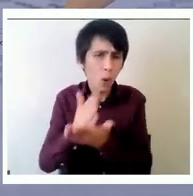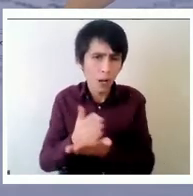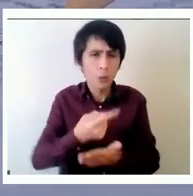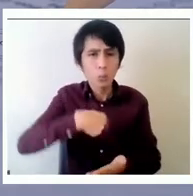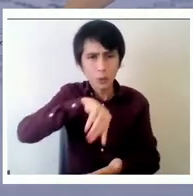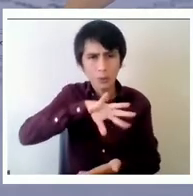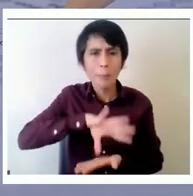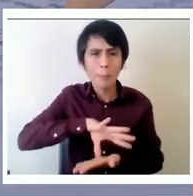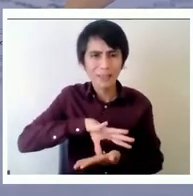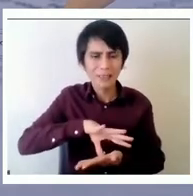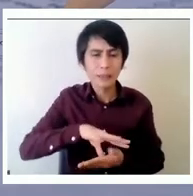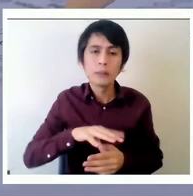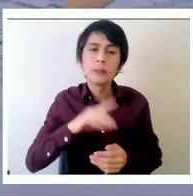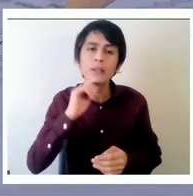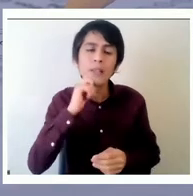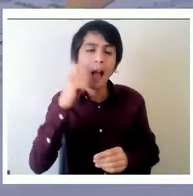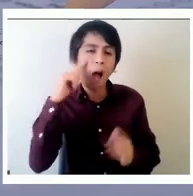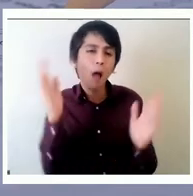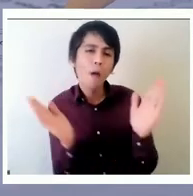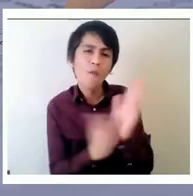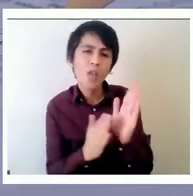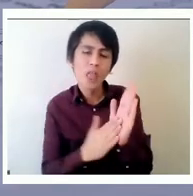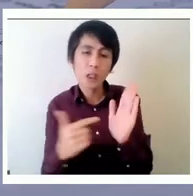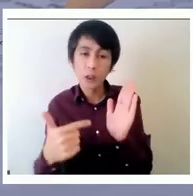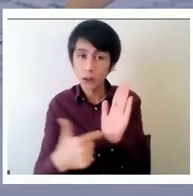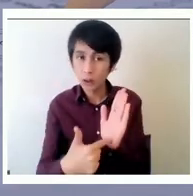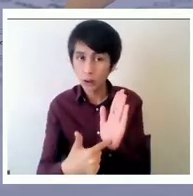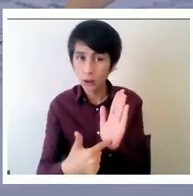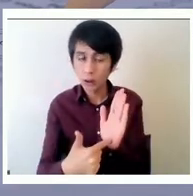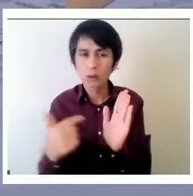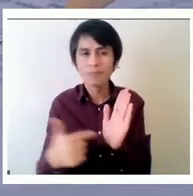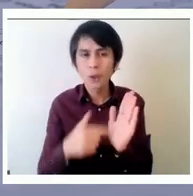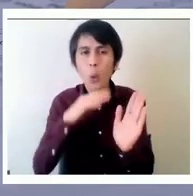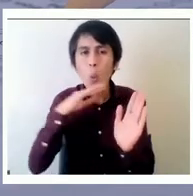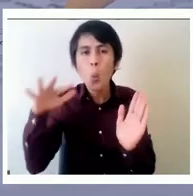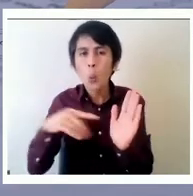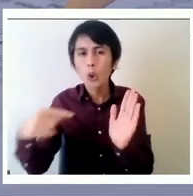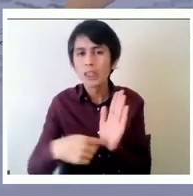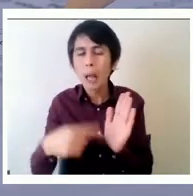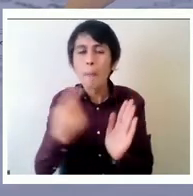evidencia para mejorar o impulsar las mejoras